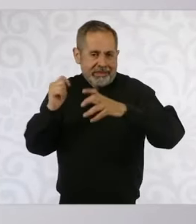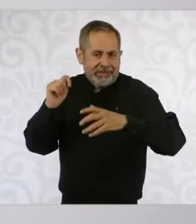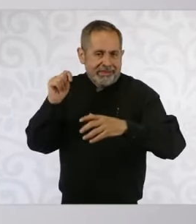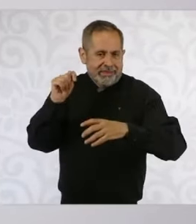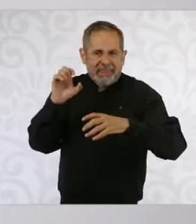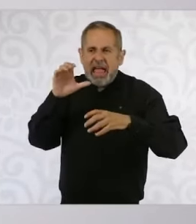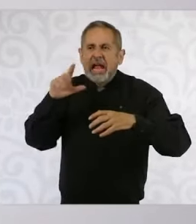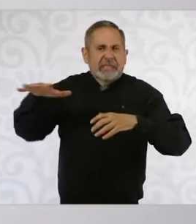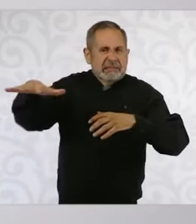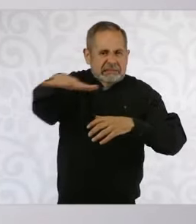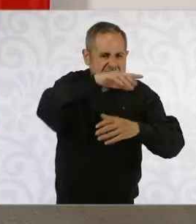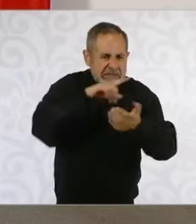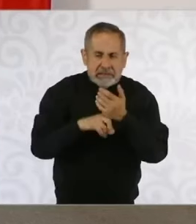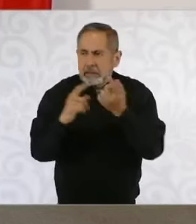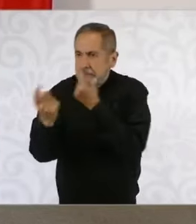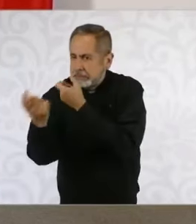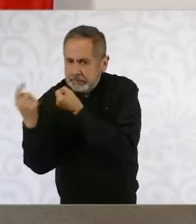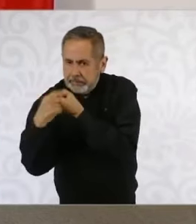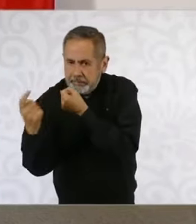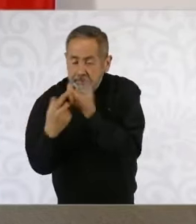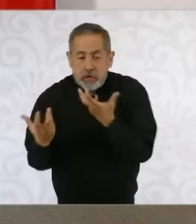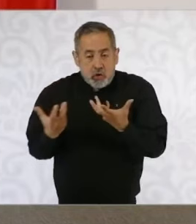el desarrollo del país.